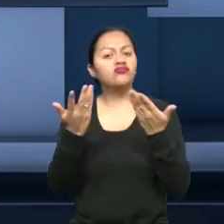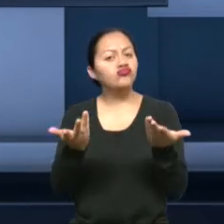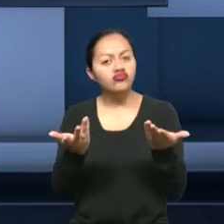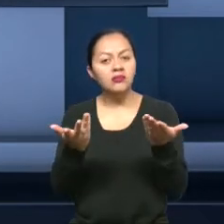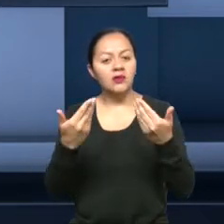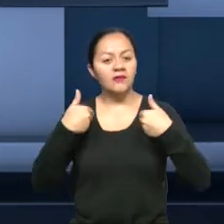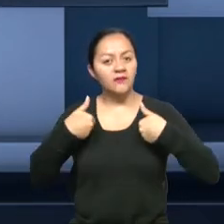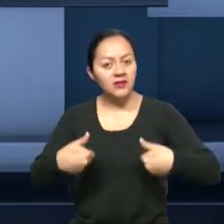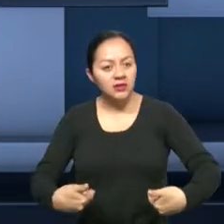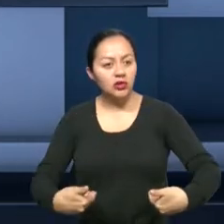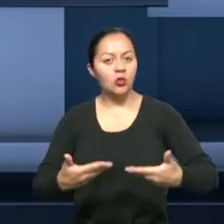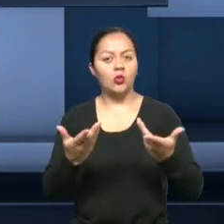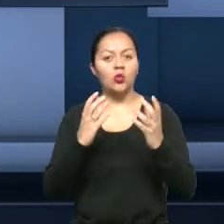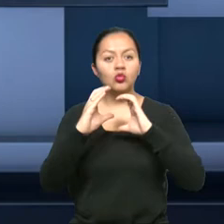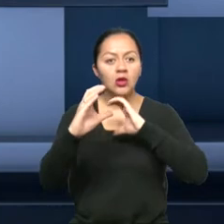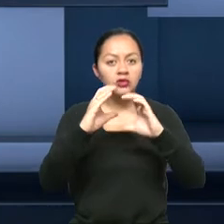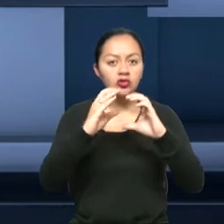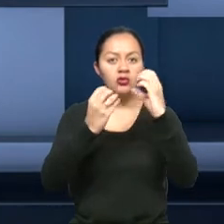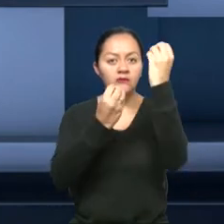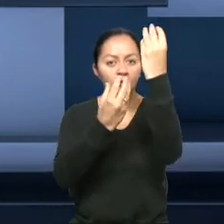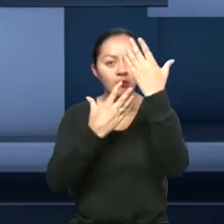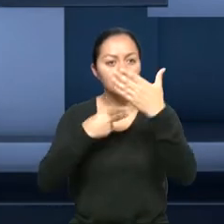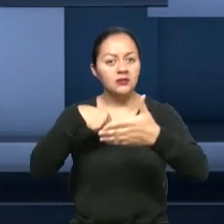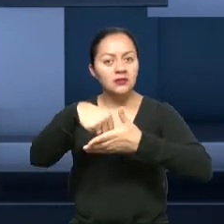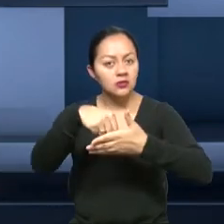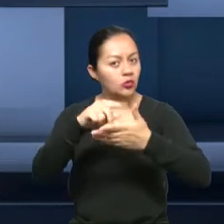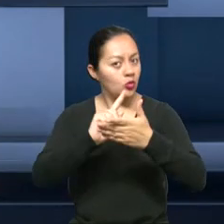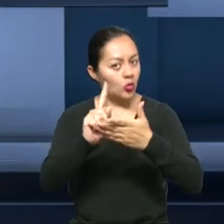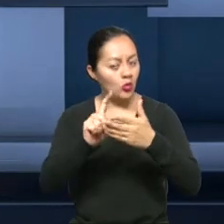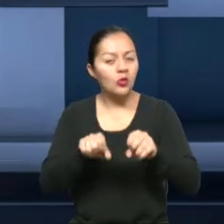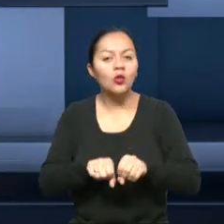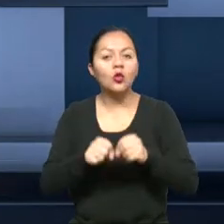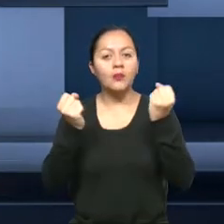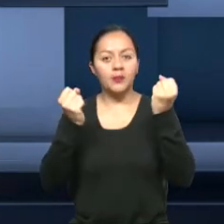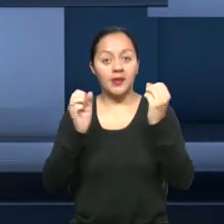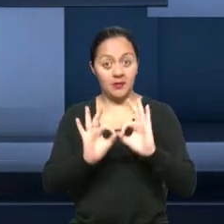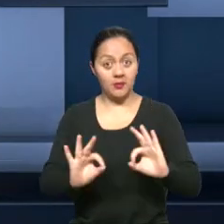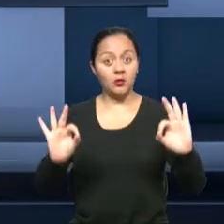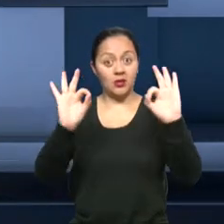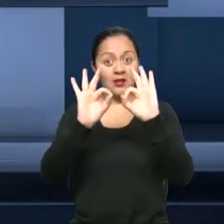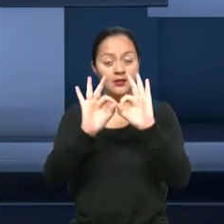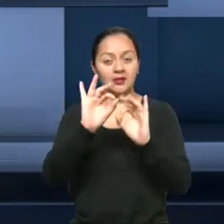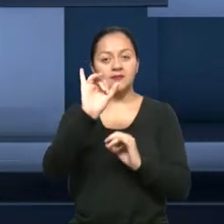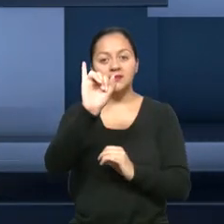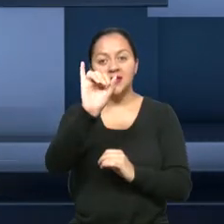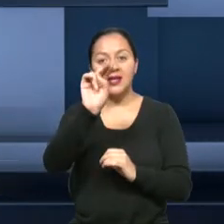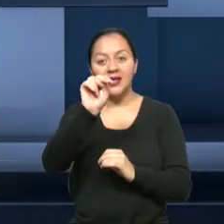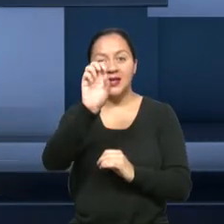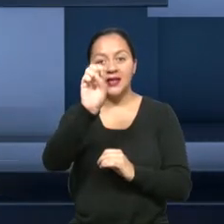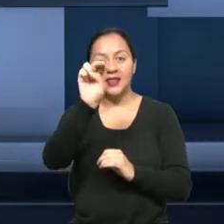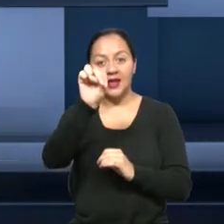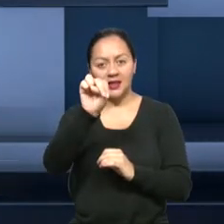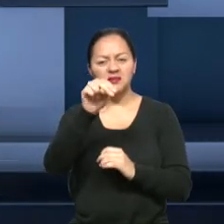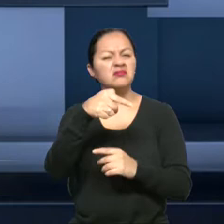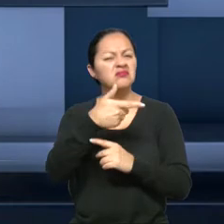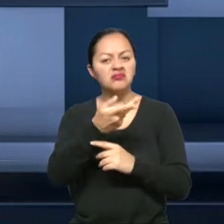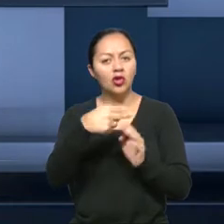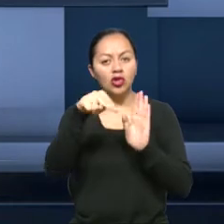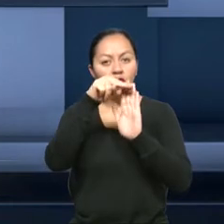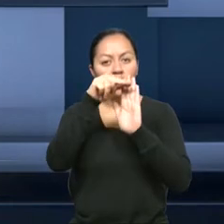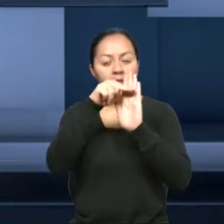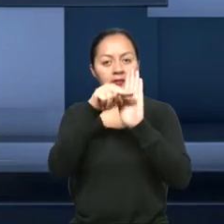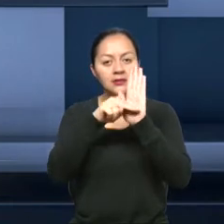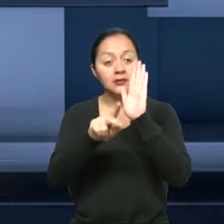En nuestro país, el Servicio Ecuatoriano de Normalización INEM, conjuntamente con diferentes instituciones, vienen realizando un importante